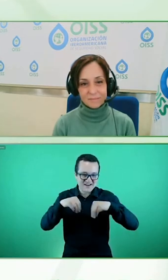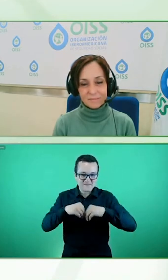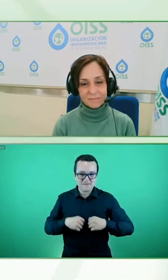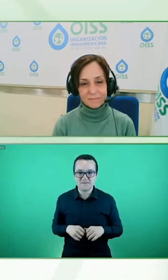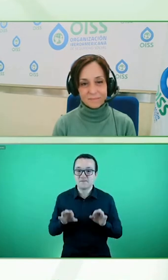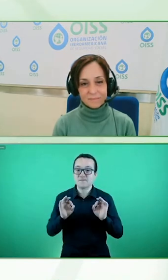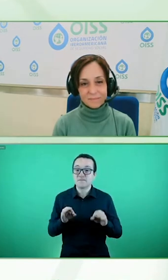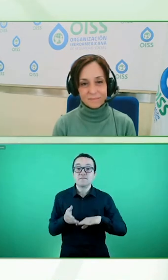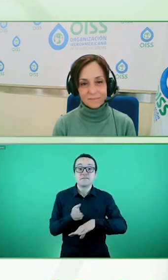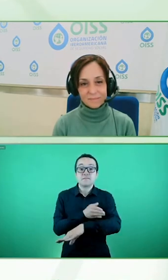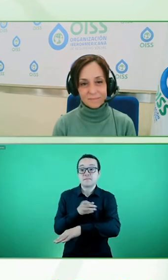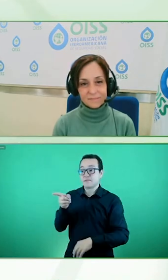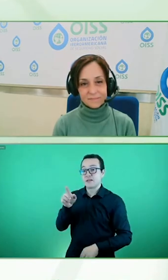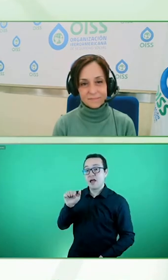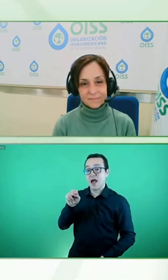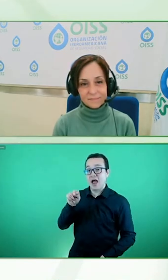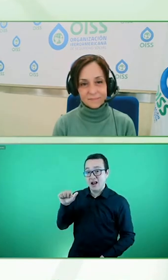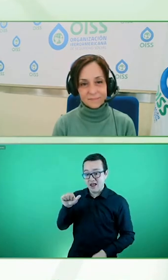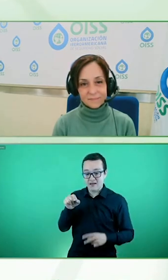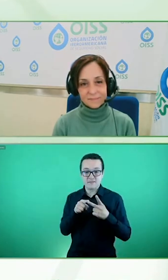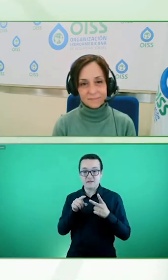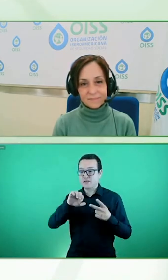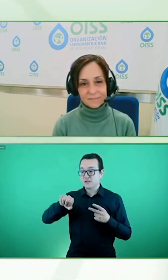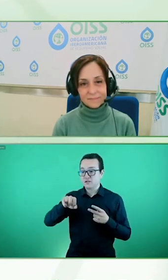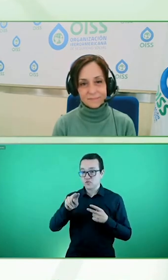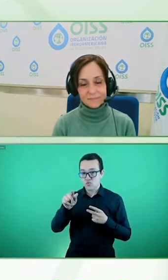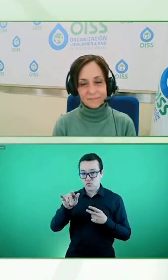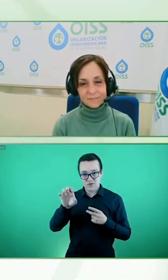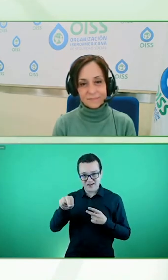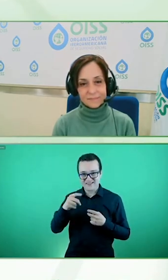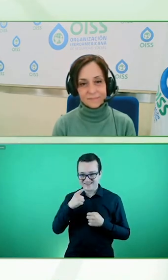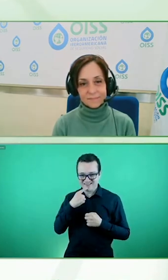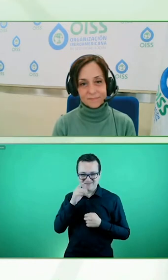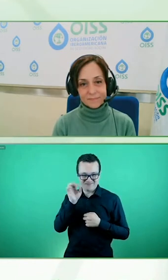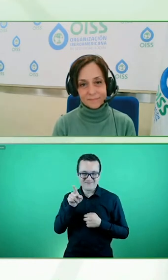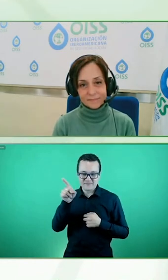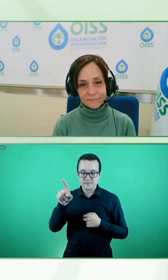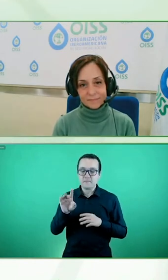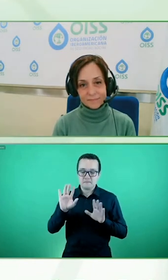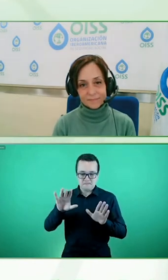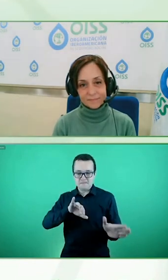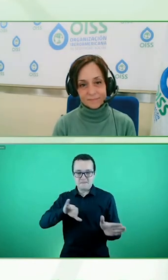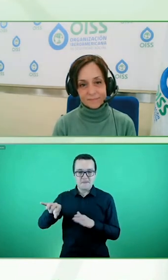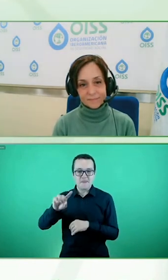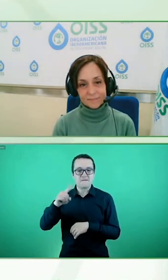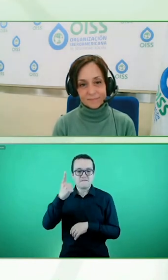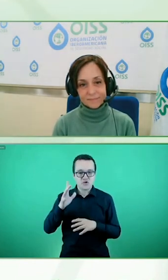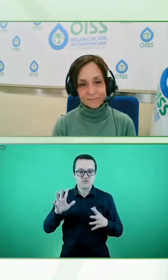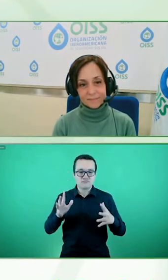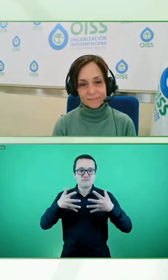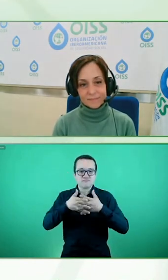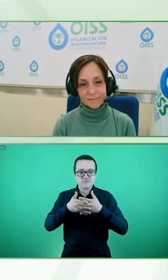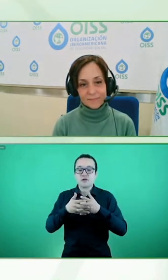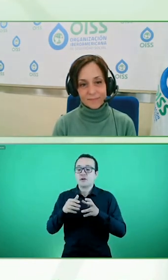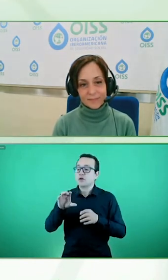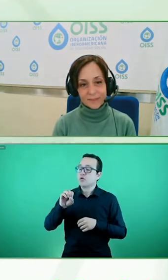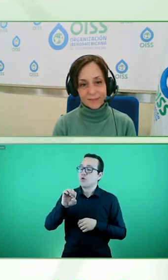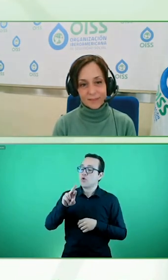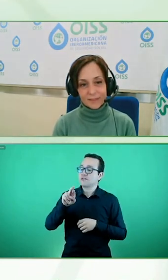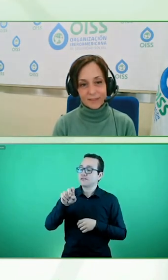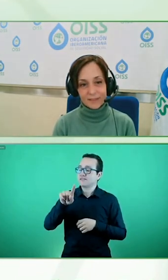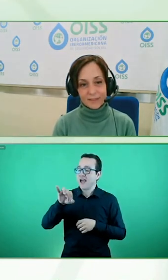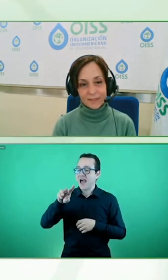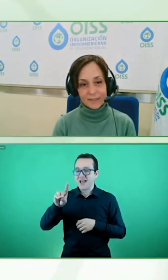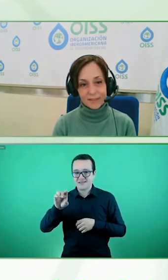cosas muy relevantes. El primero es una expresión que se utiliza en Estados Unidos, que es el curbside effect, que es que en Estados Unidos se dieron cuenta de que cuando